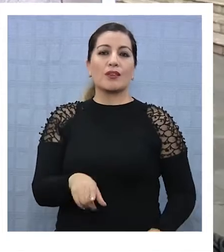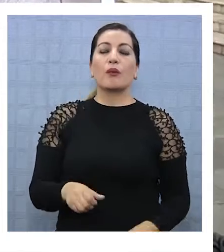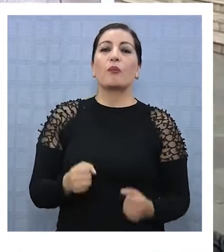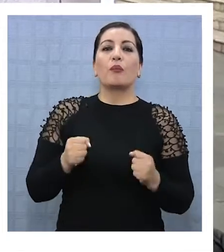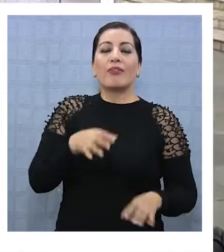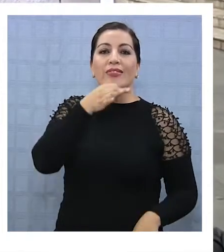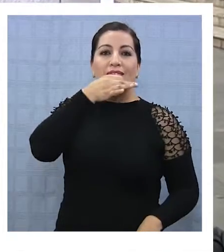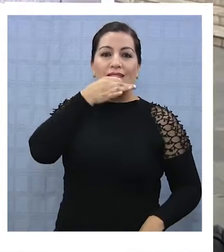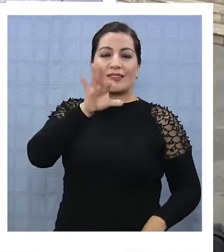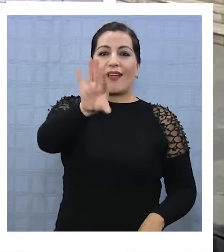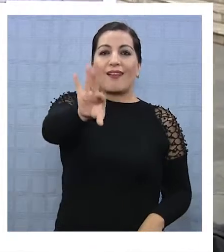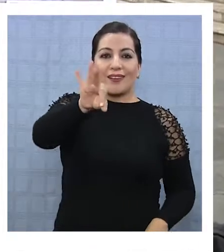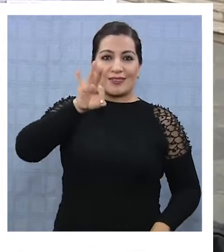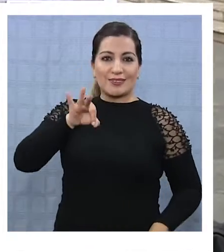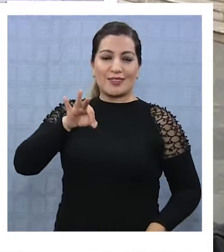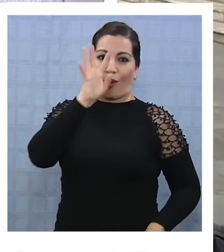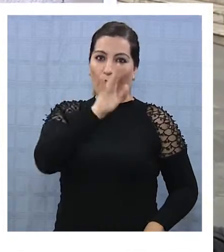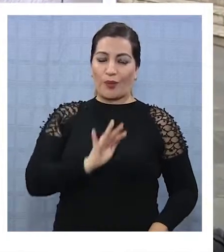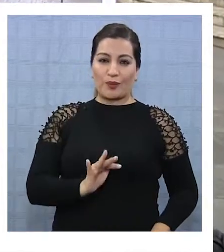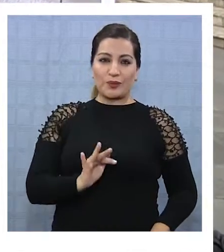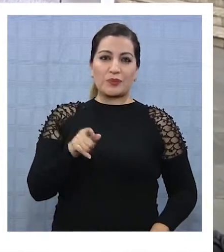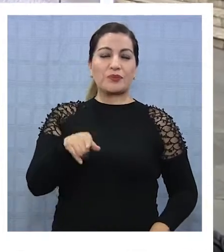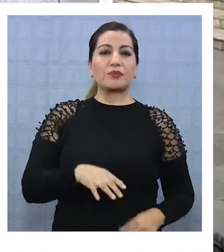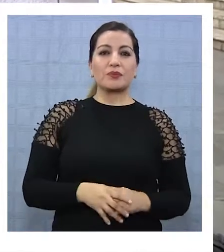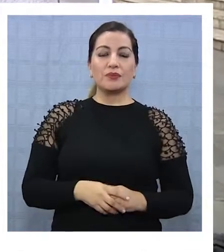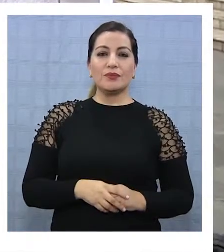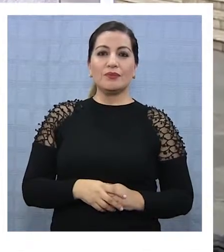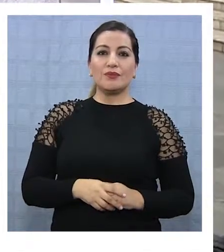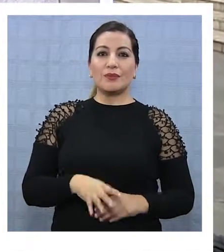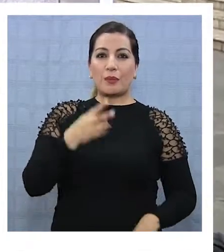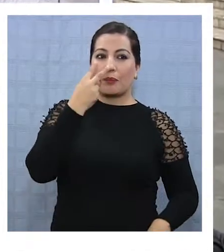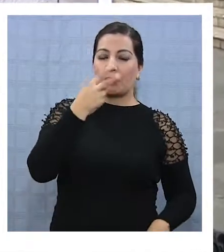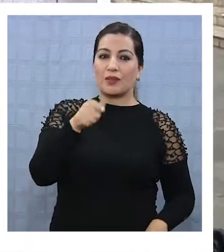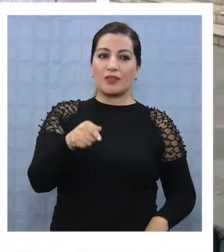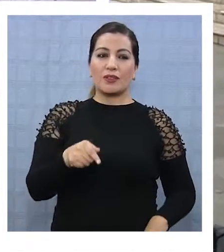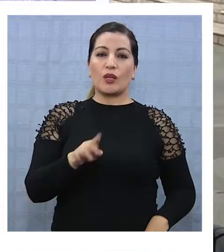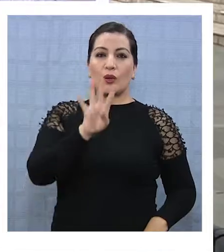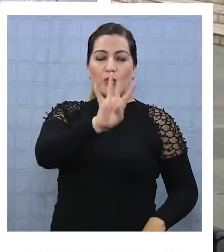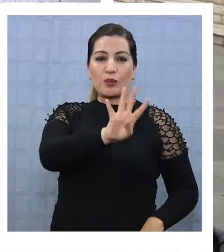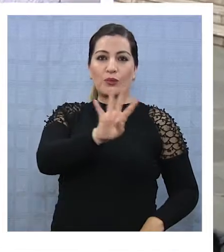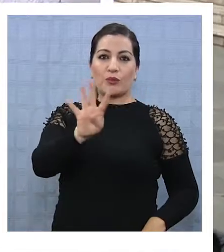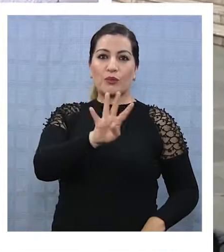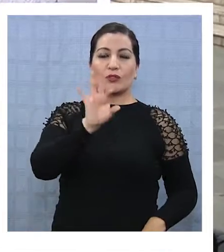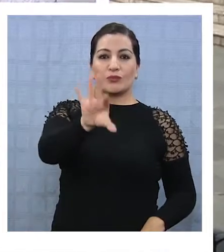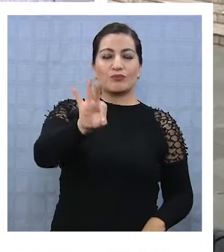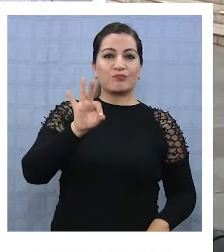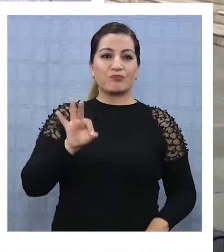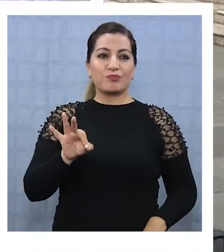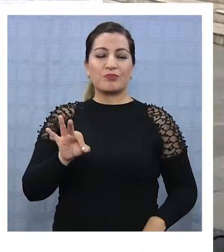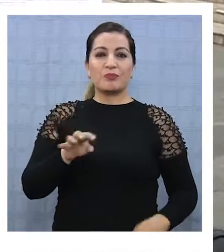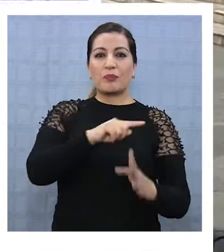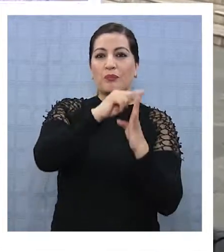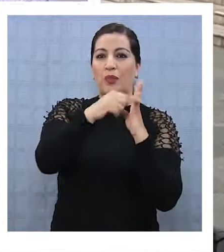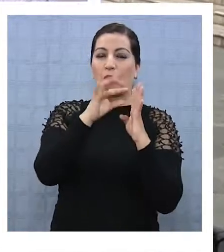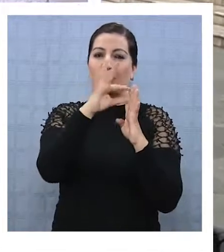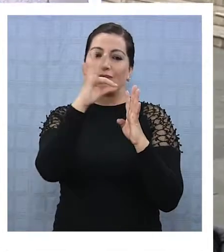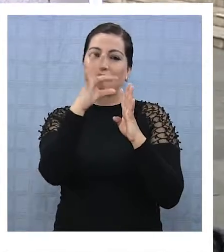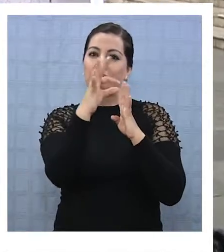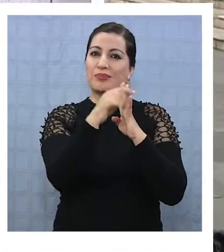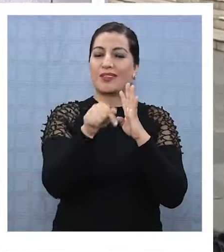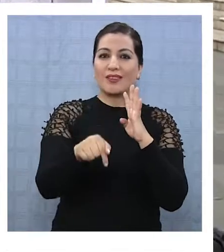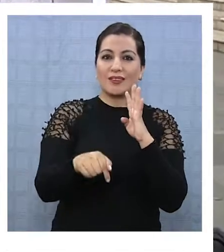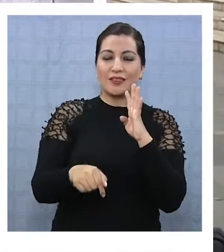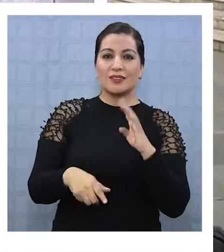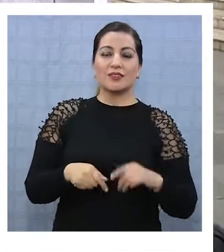se exprese y pueda elegir. Y ver acá las cuatro posibilidades que el Ministerio de Obras